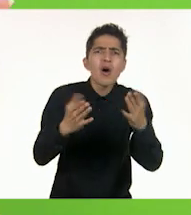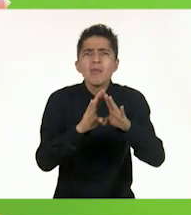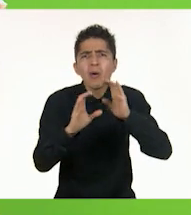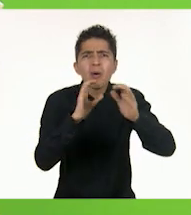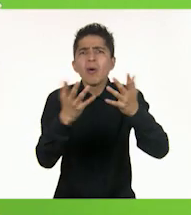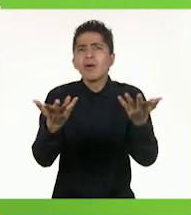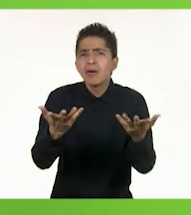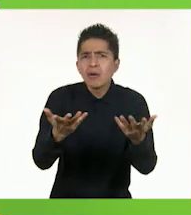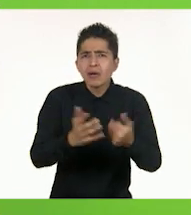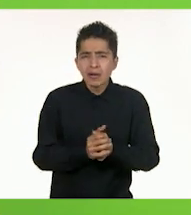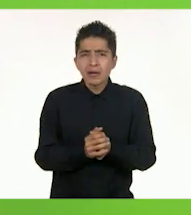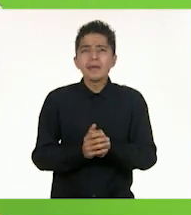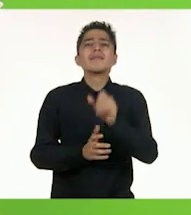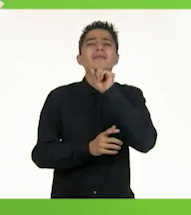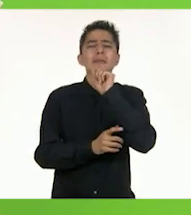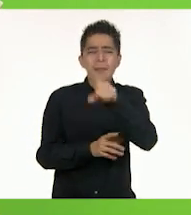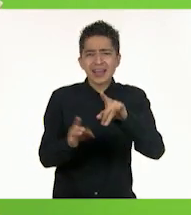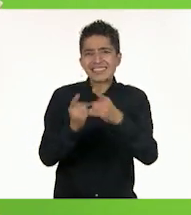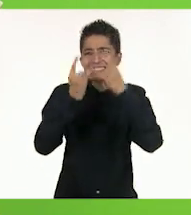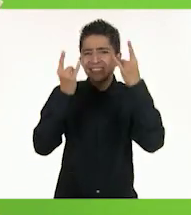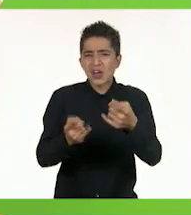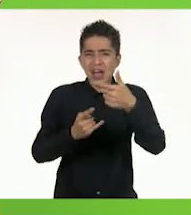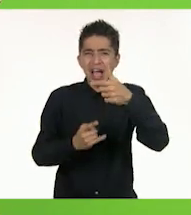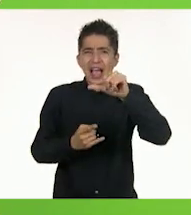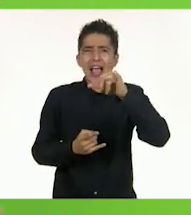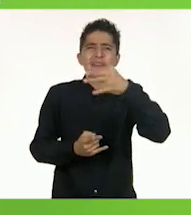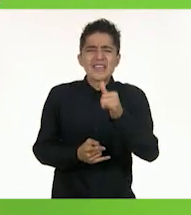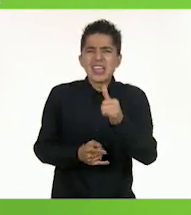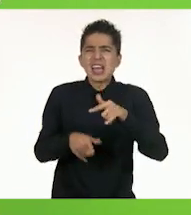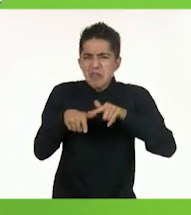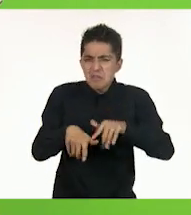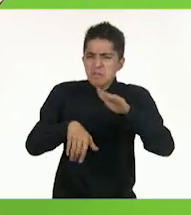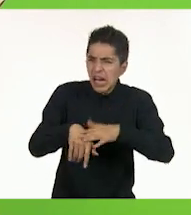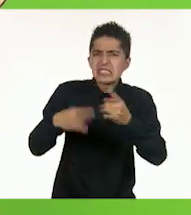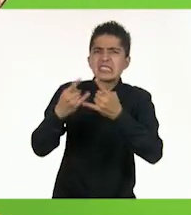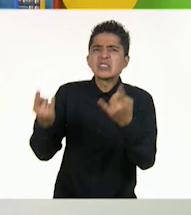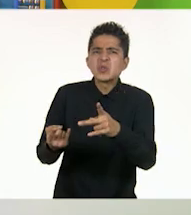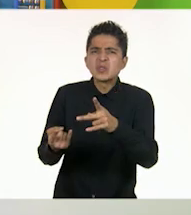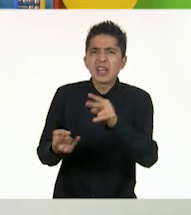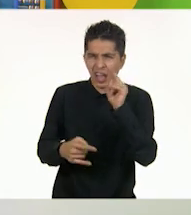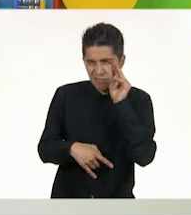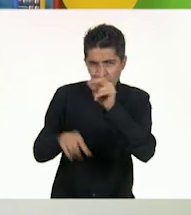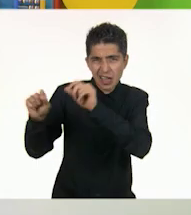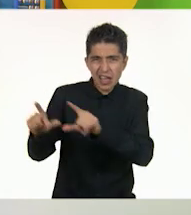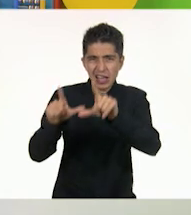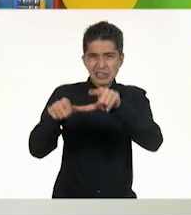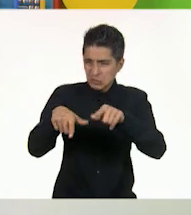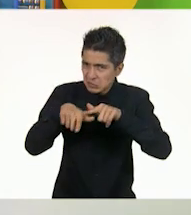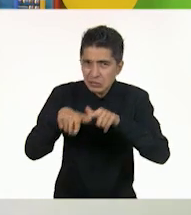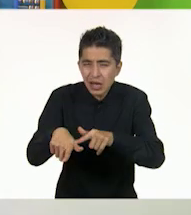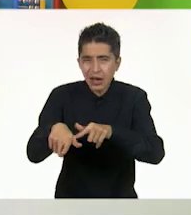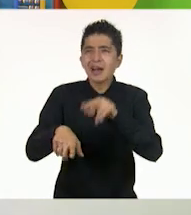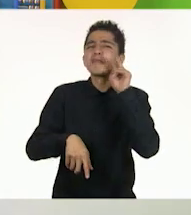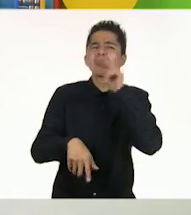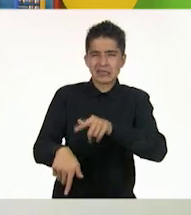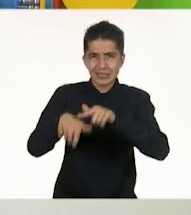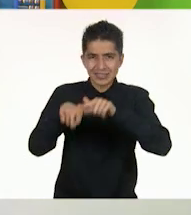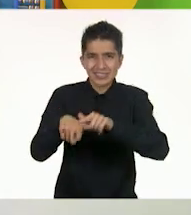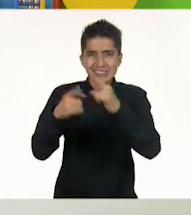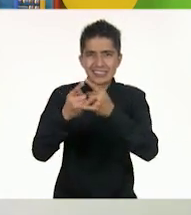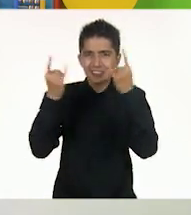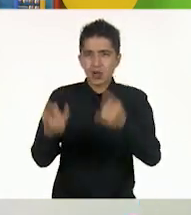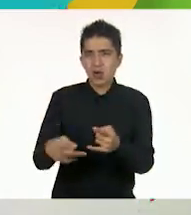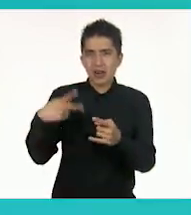qué más sigue sobre la historia de Gaby, Ana? ¿Podemos continuar viéndola? Sí, claro, sigamos viendo la historia.